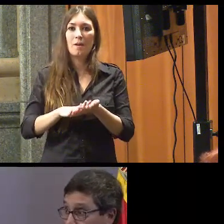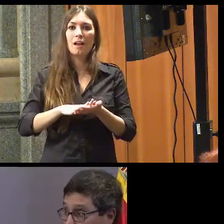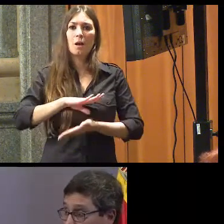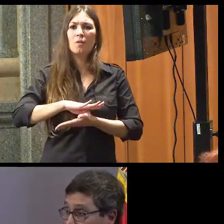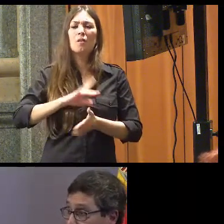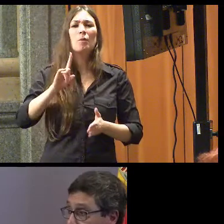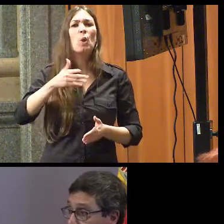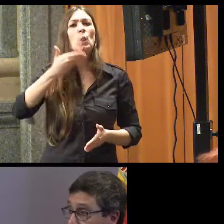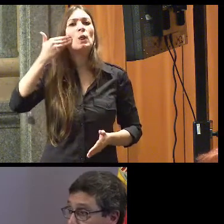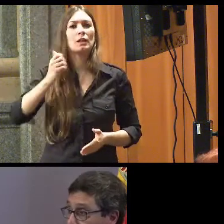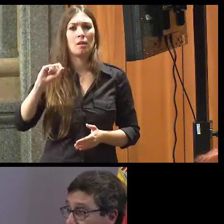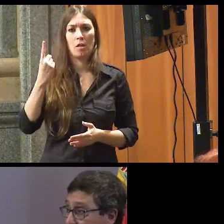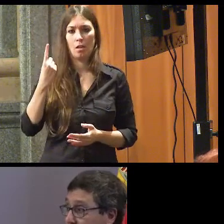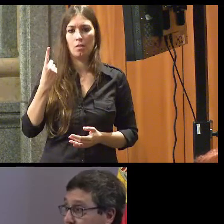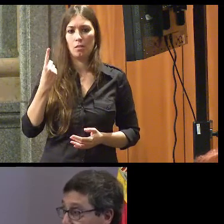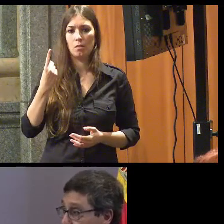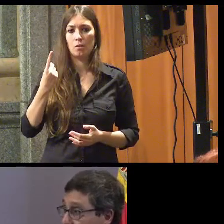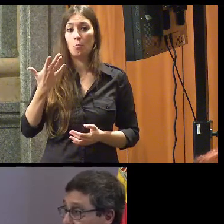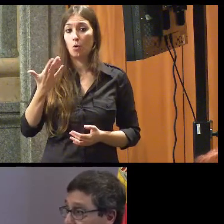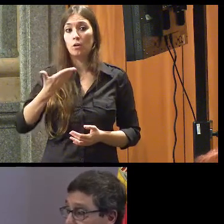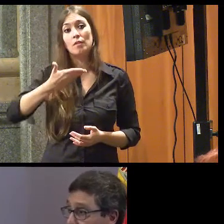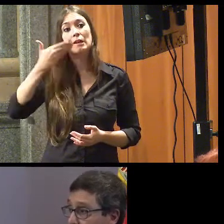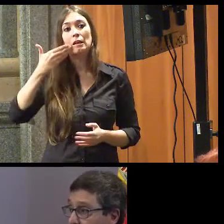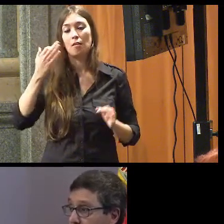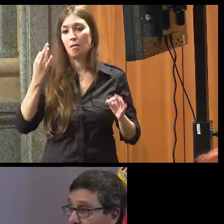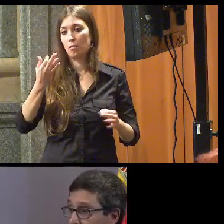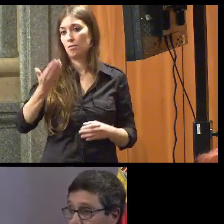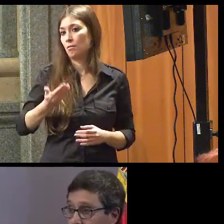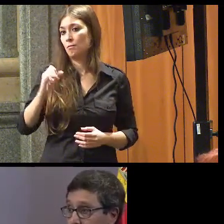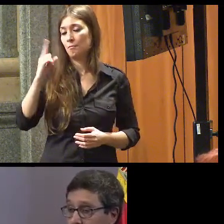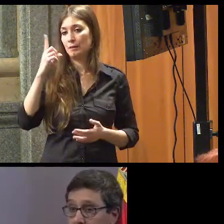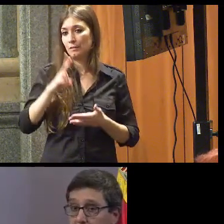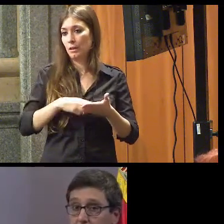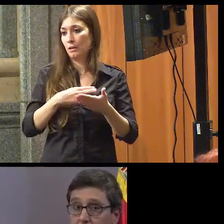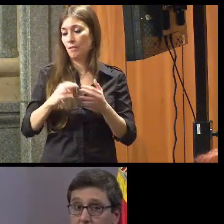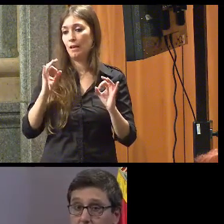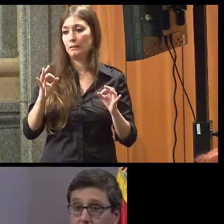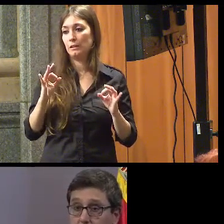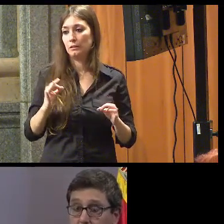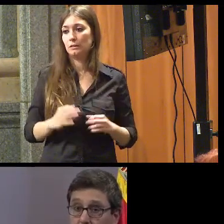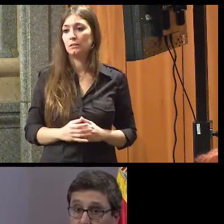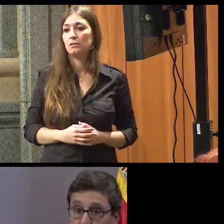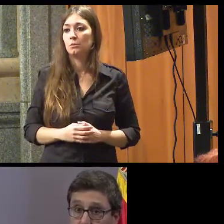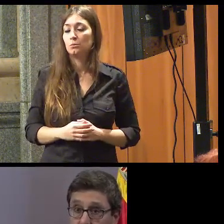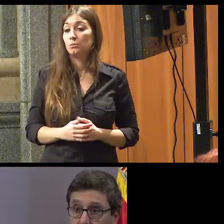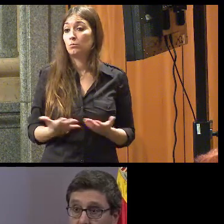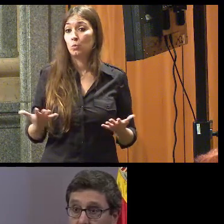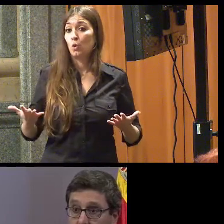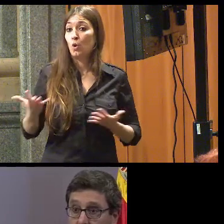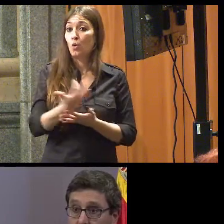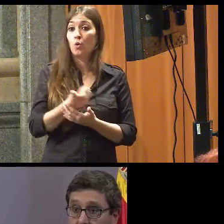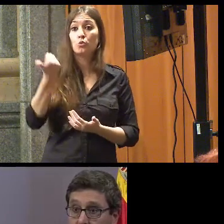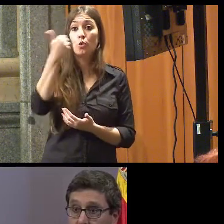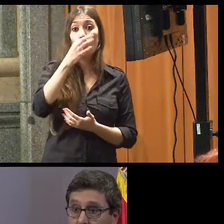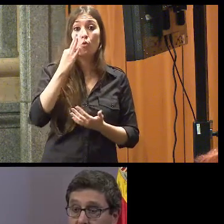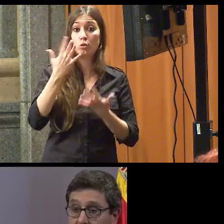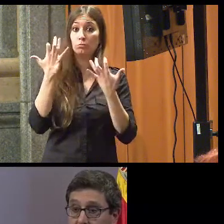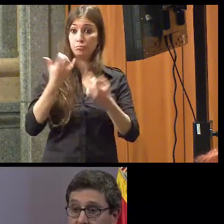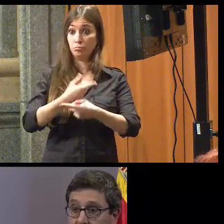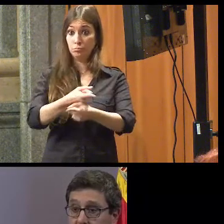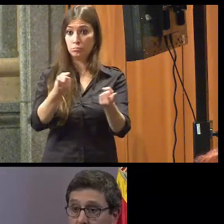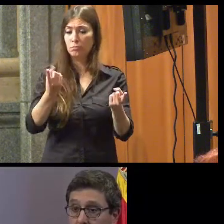dignidad, que es lo que está encima y debajo de la Convención. Todos y todas vosotros